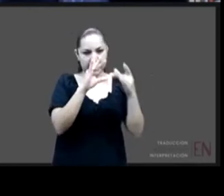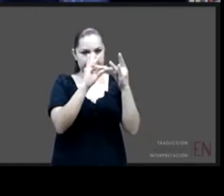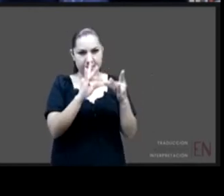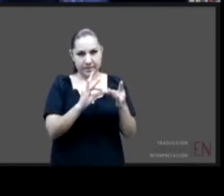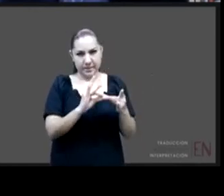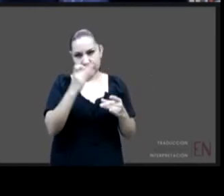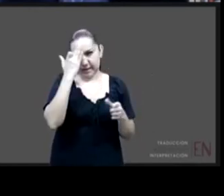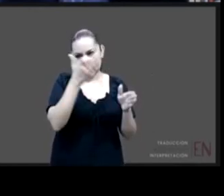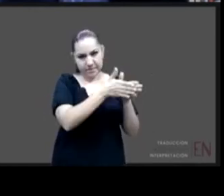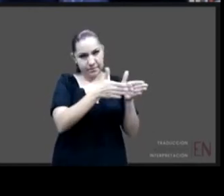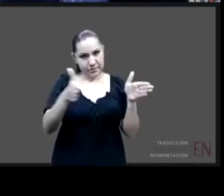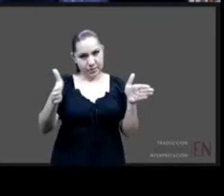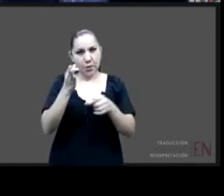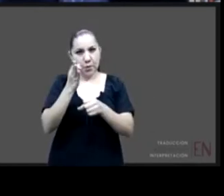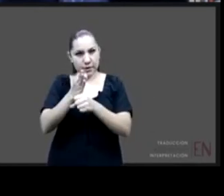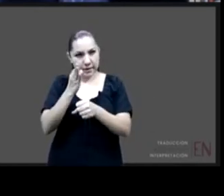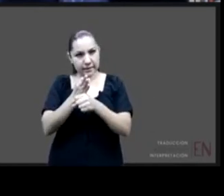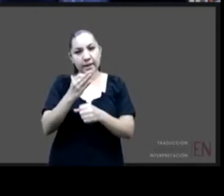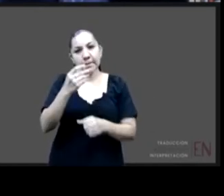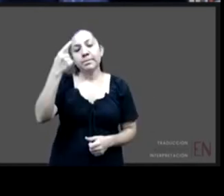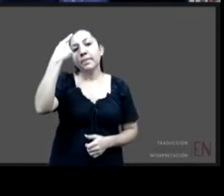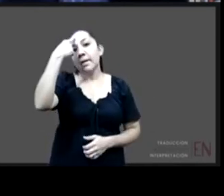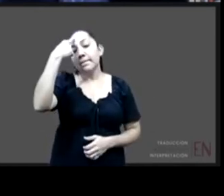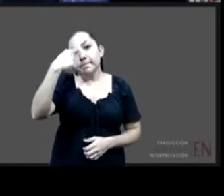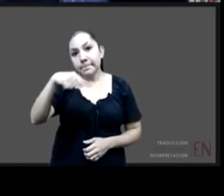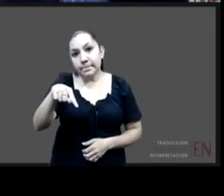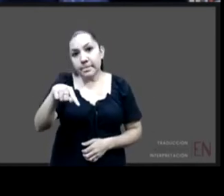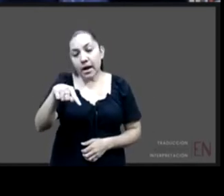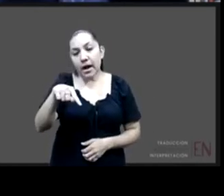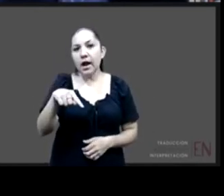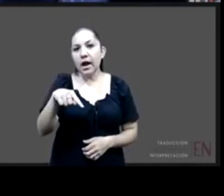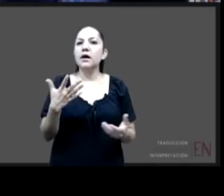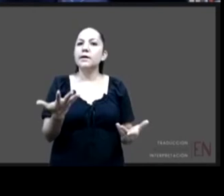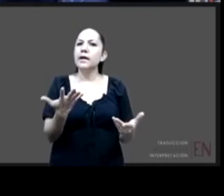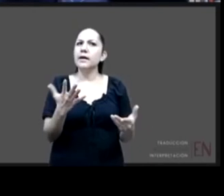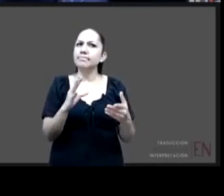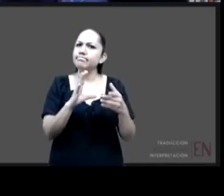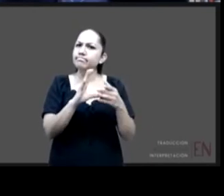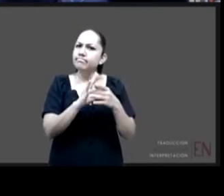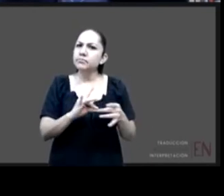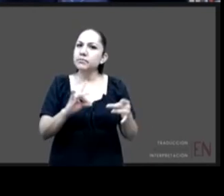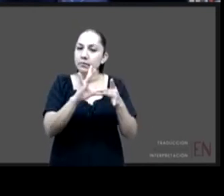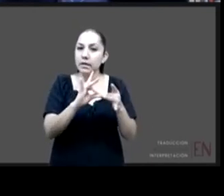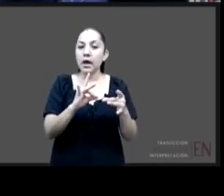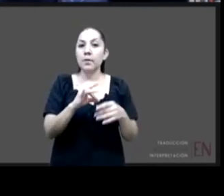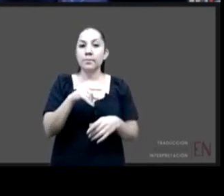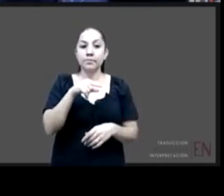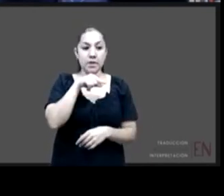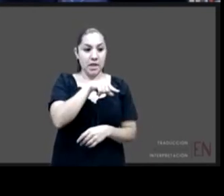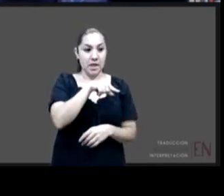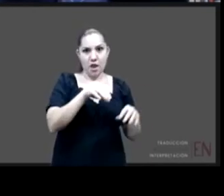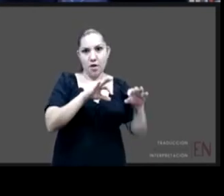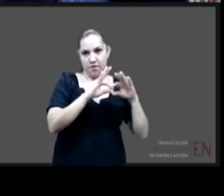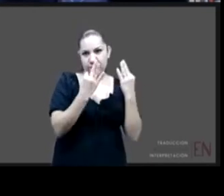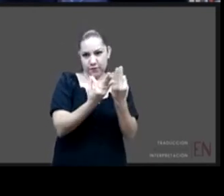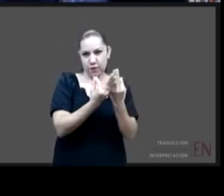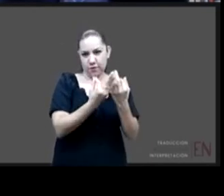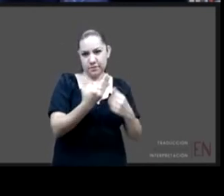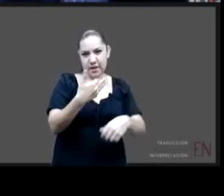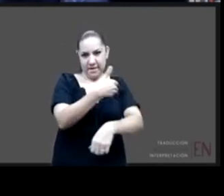encuadrar un poco cómo estas medidas que son el acogimiento familiar o la